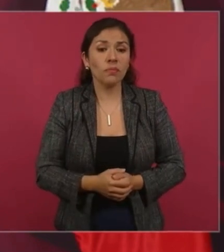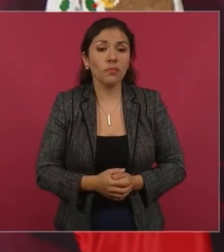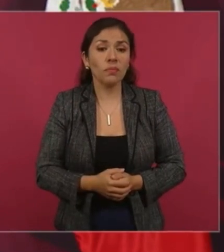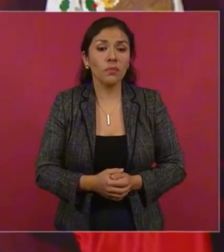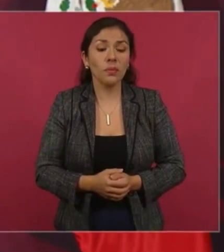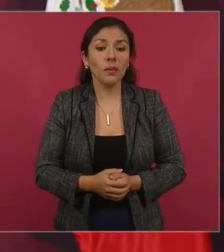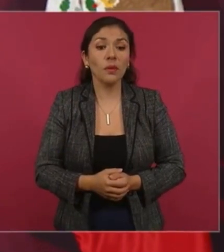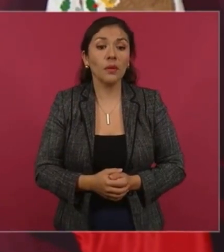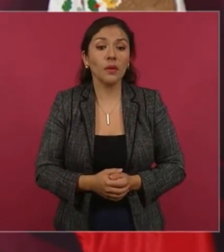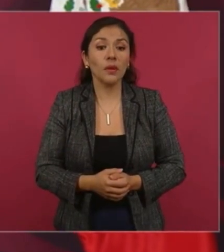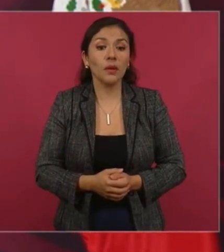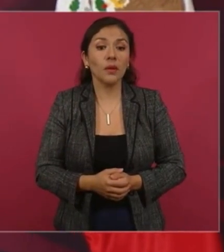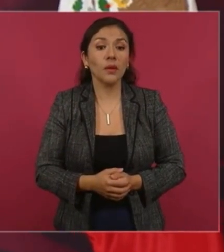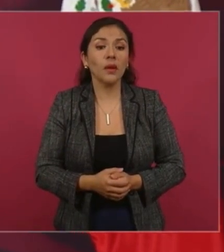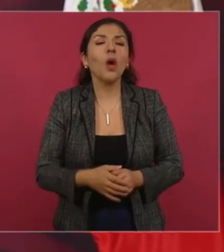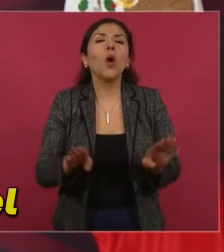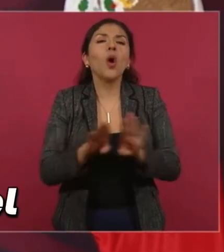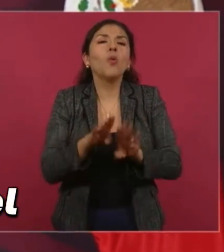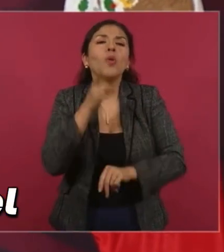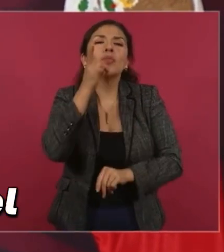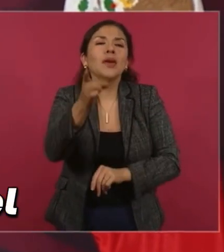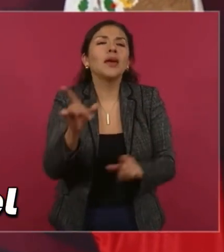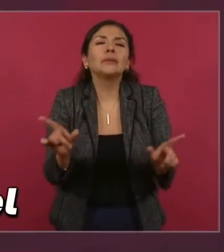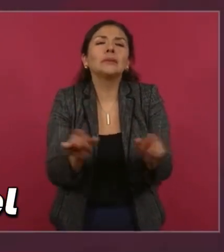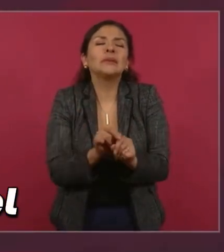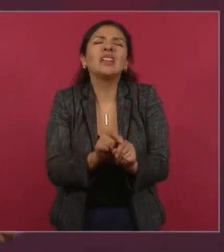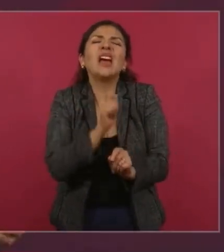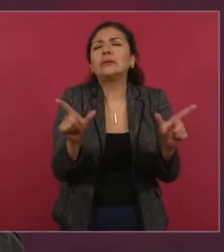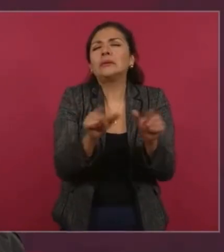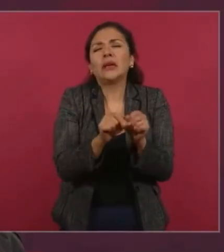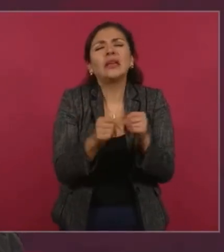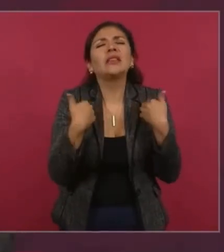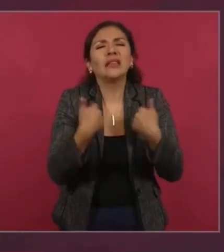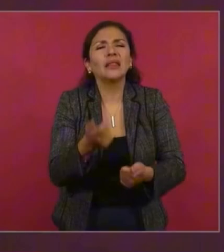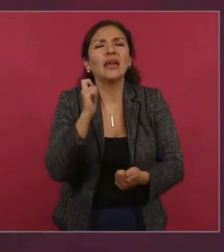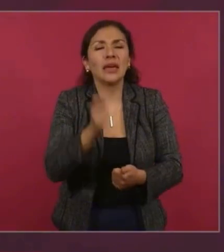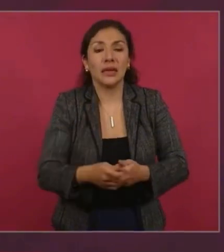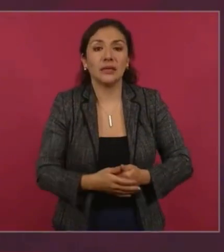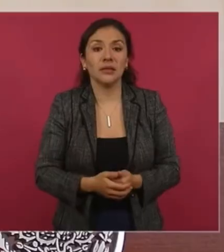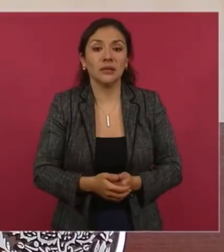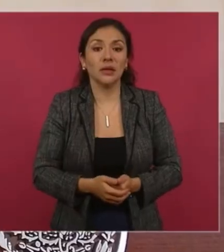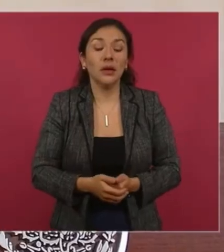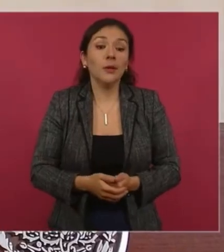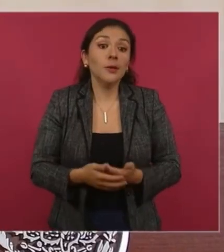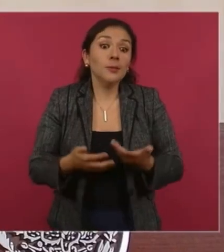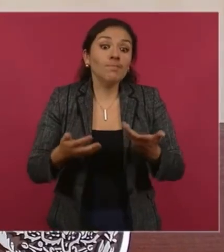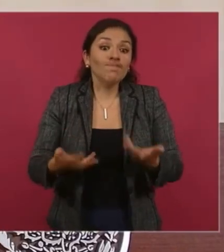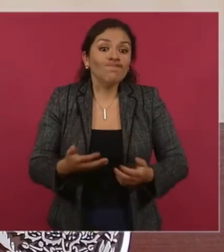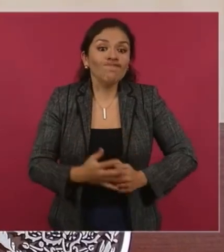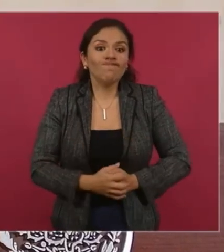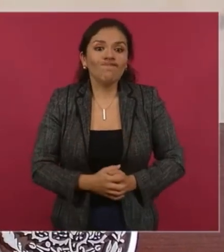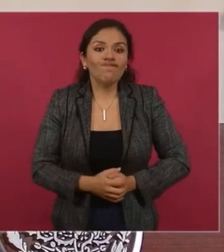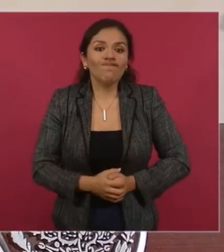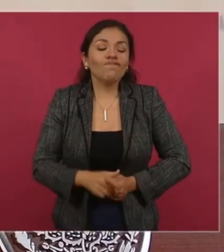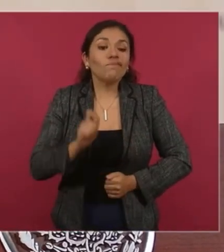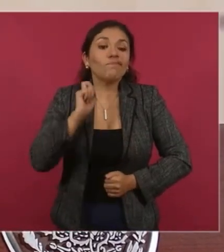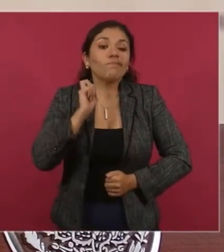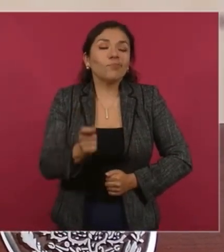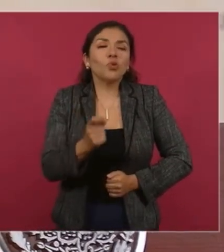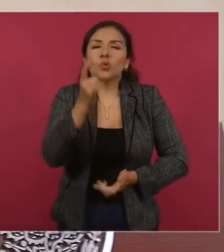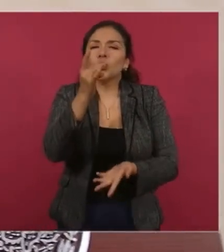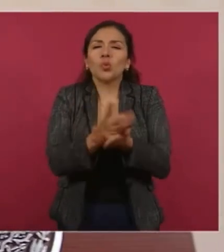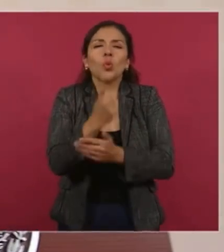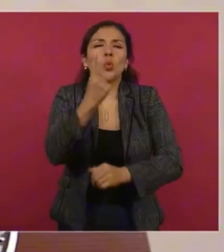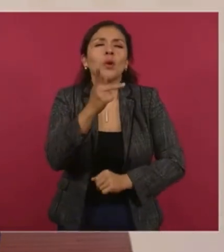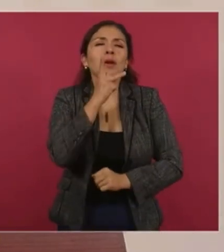en unas cuantas palabras el modelo neoliberal? Pues con una palabra,